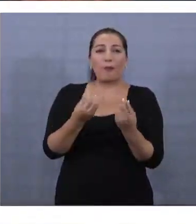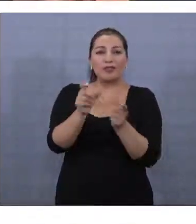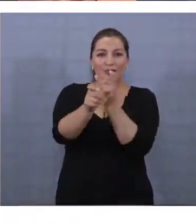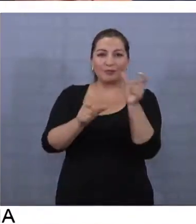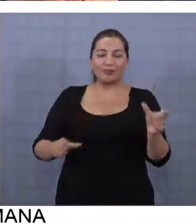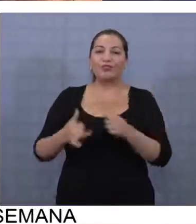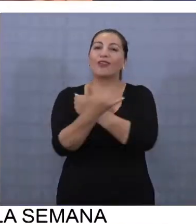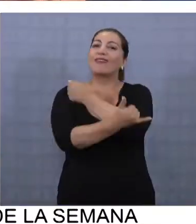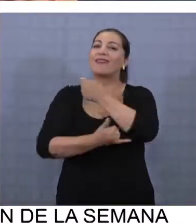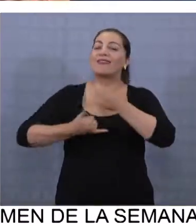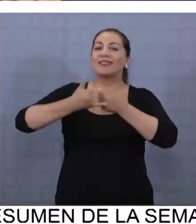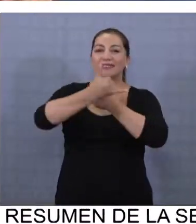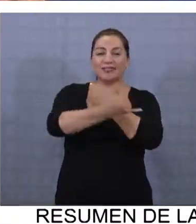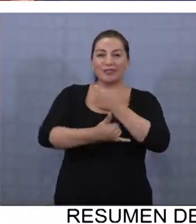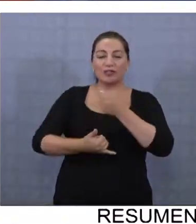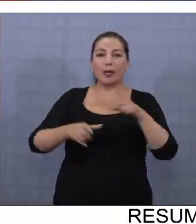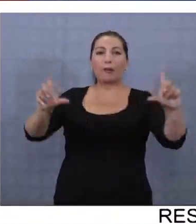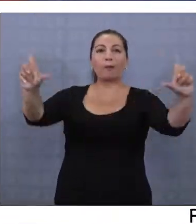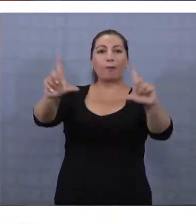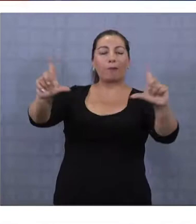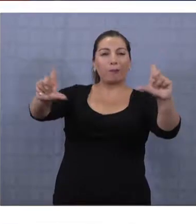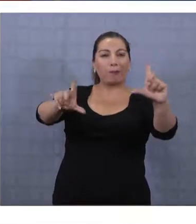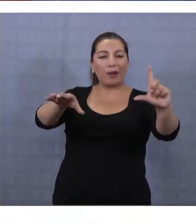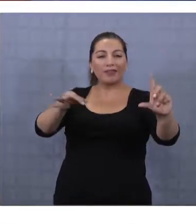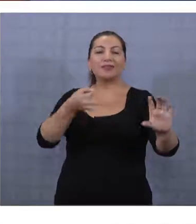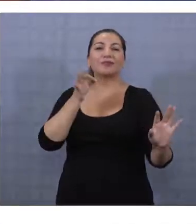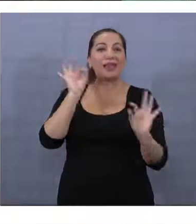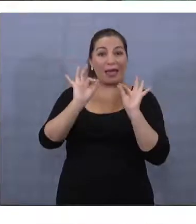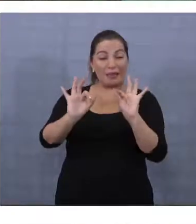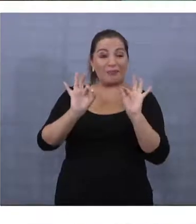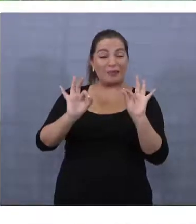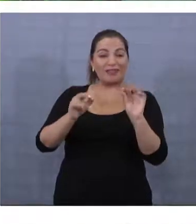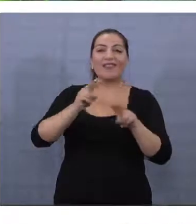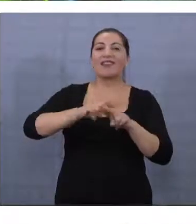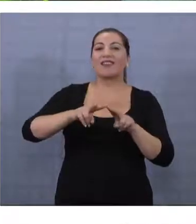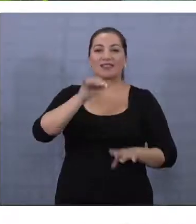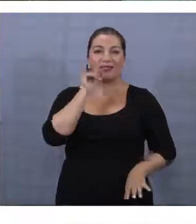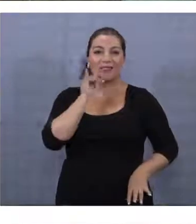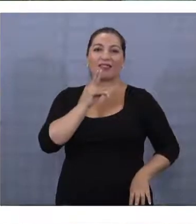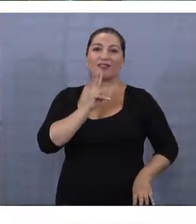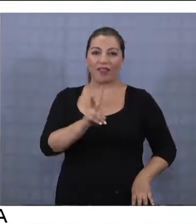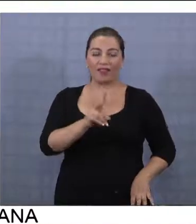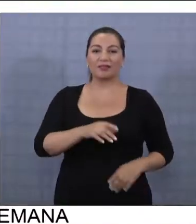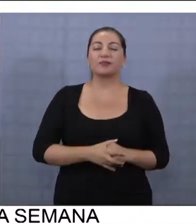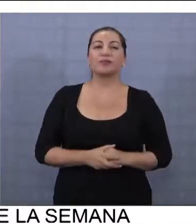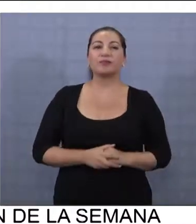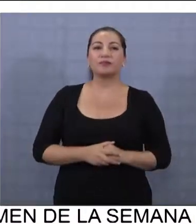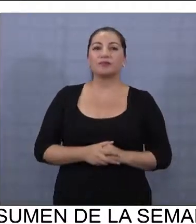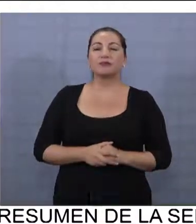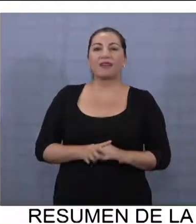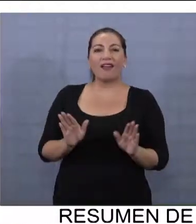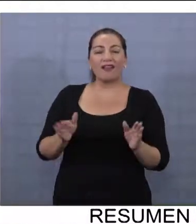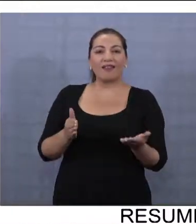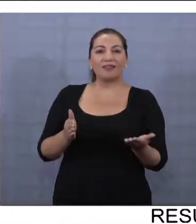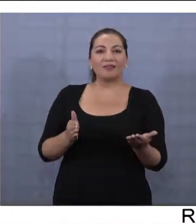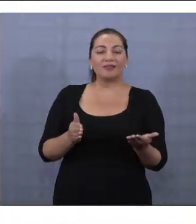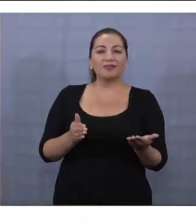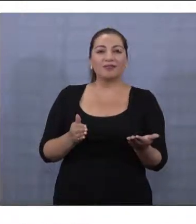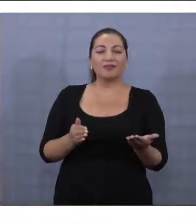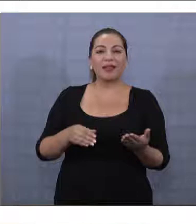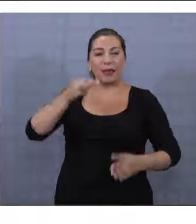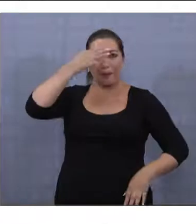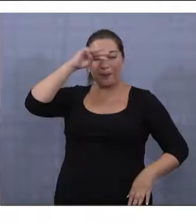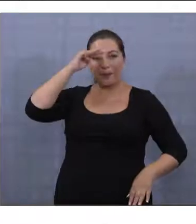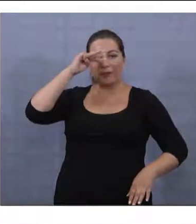extranjeros que lo siguieron a través de la transmisión especial que realizó Iquique Televisión. Ánimo, Ballet Ixtla Huacán de